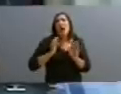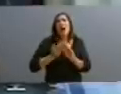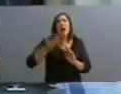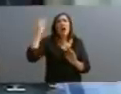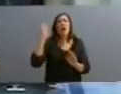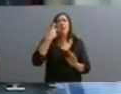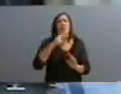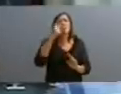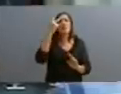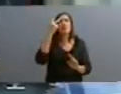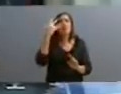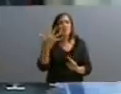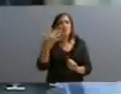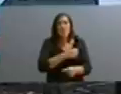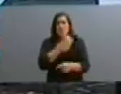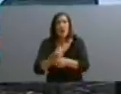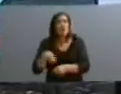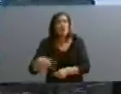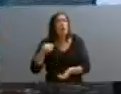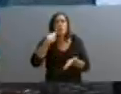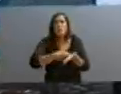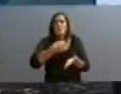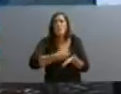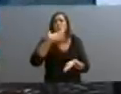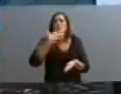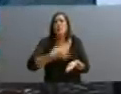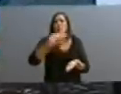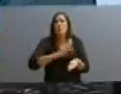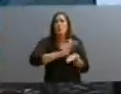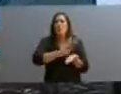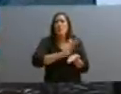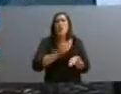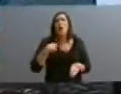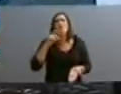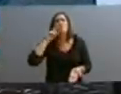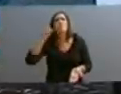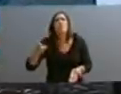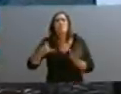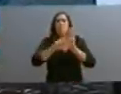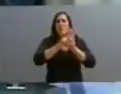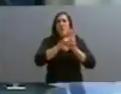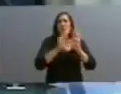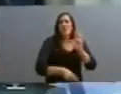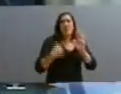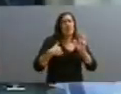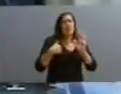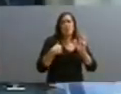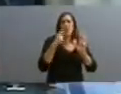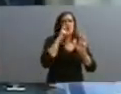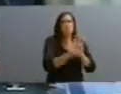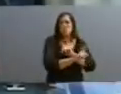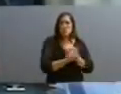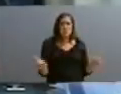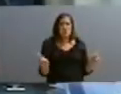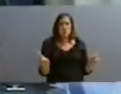2005. Que no vamos a violar ninguna ley argentina, pero tampoco